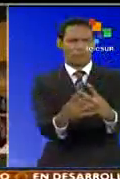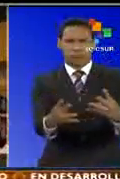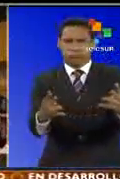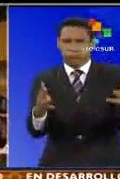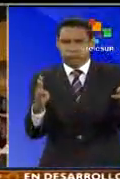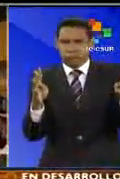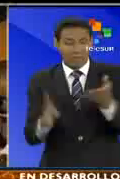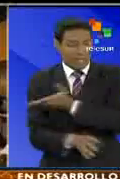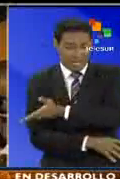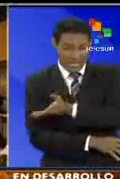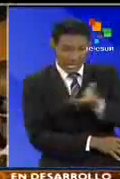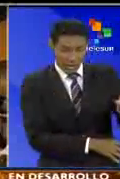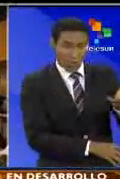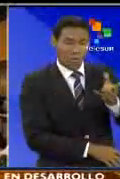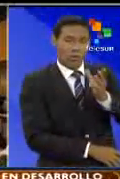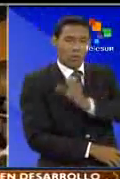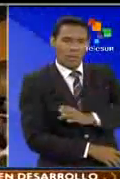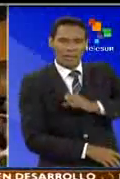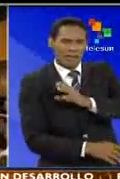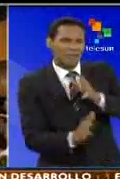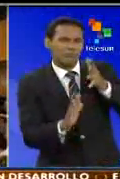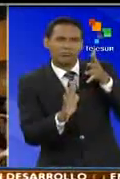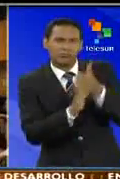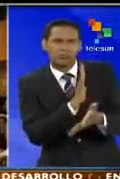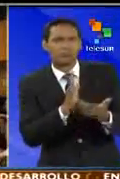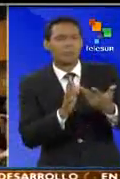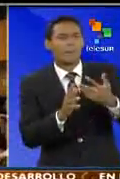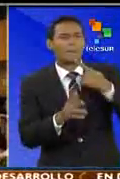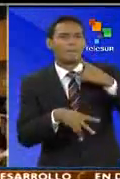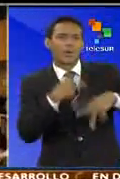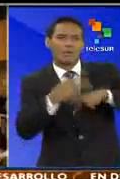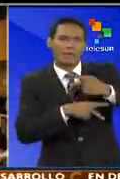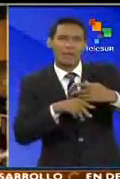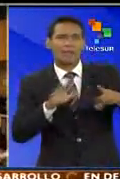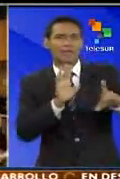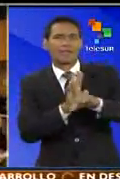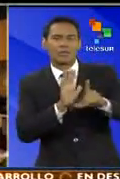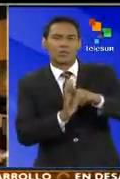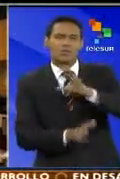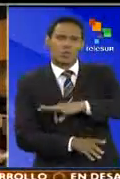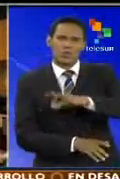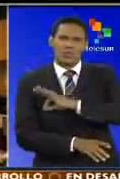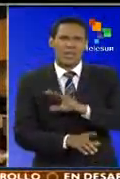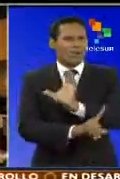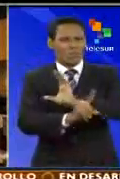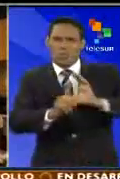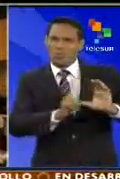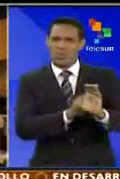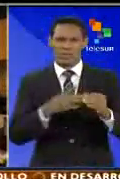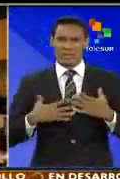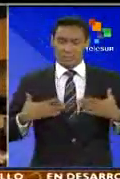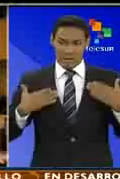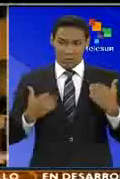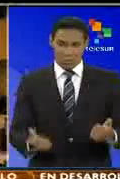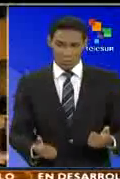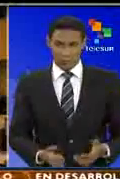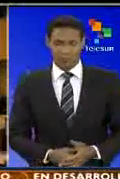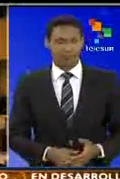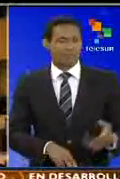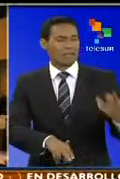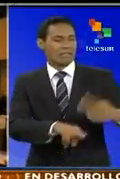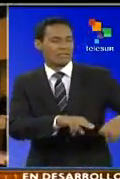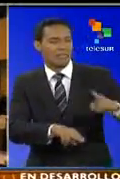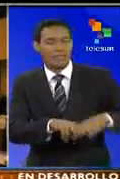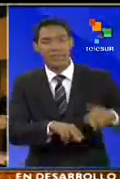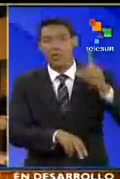dicho comité toda la política social en educación, en salud, en cultura, referido a nuestros niños y